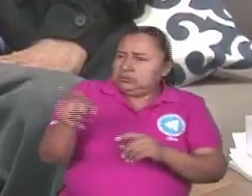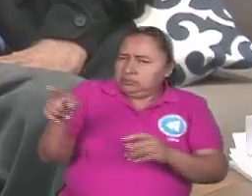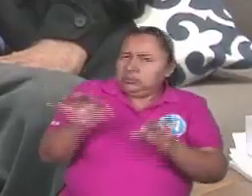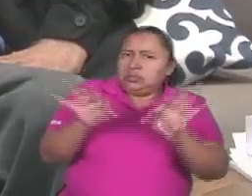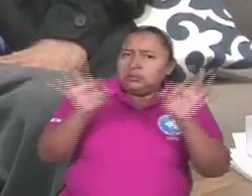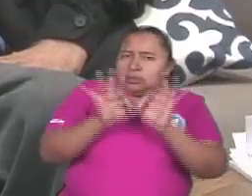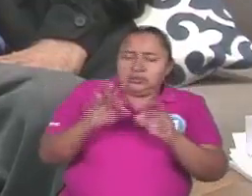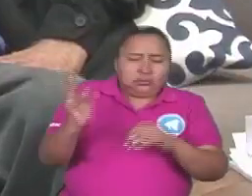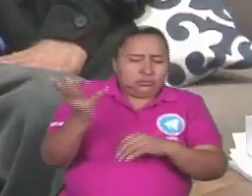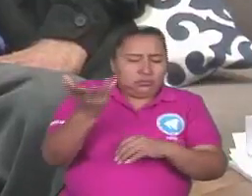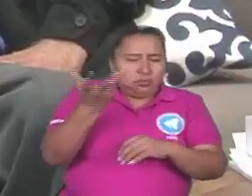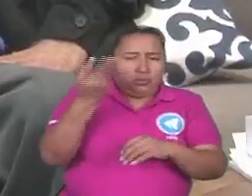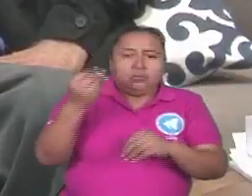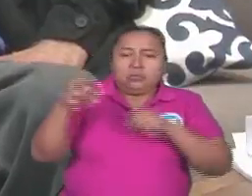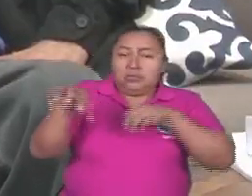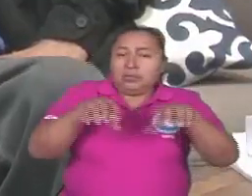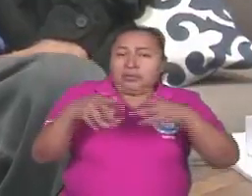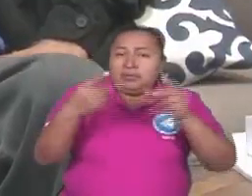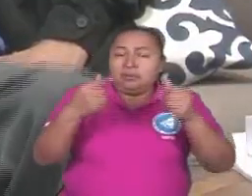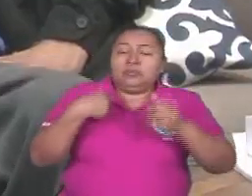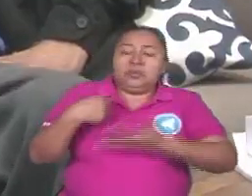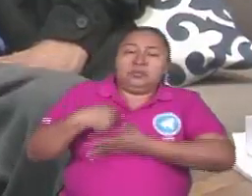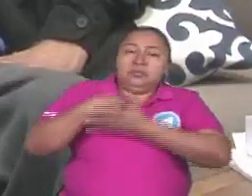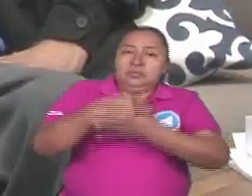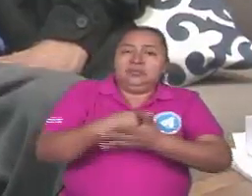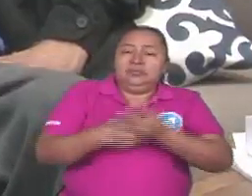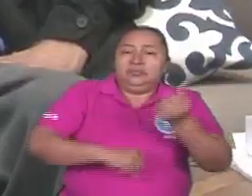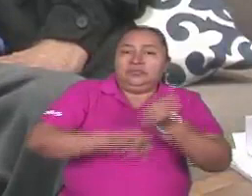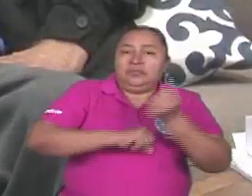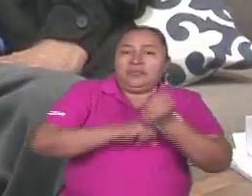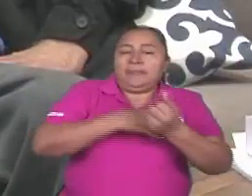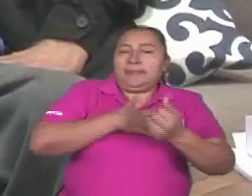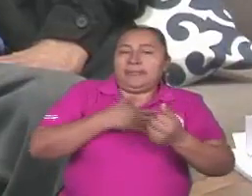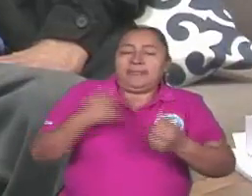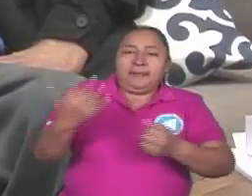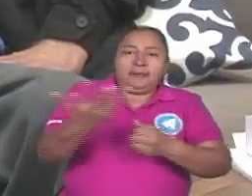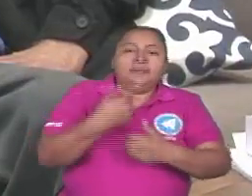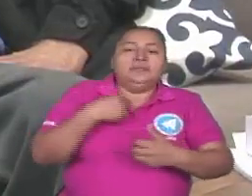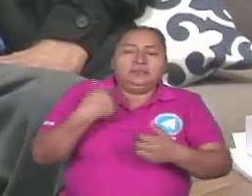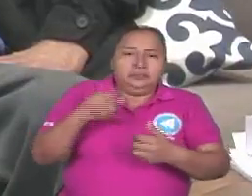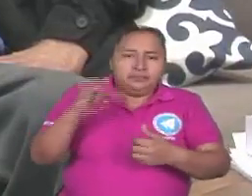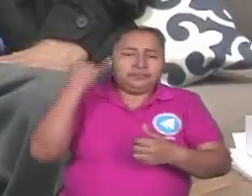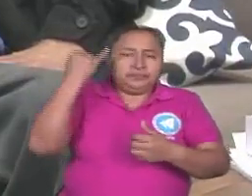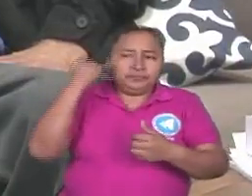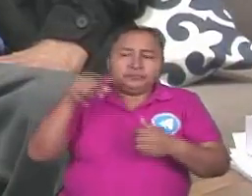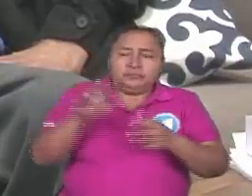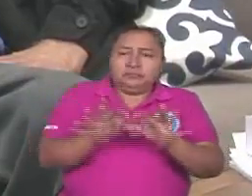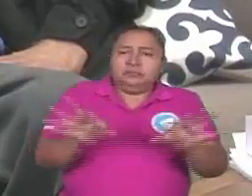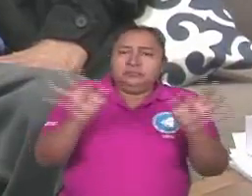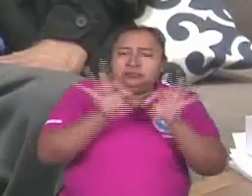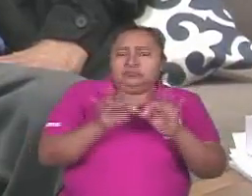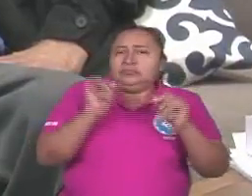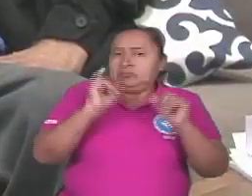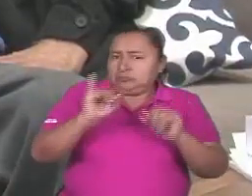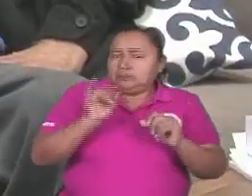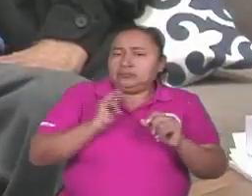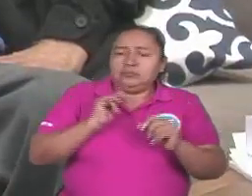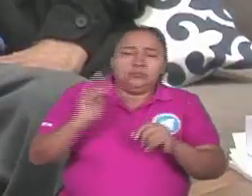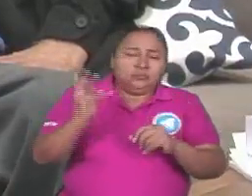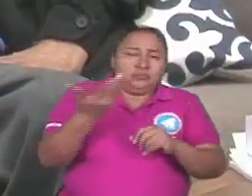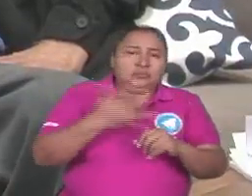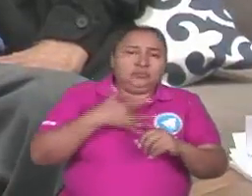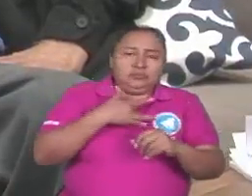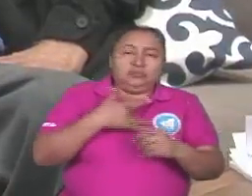siempre. Toda actividad económica que aporte a mejorar la creación de riqueza en este país es importante. Todos son